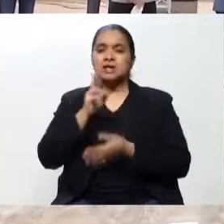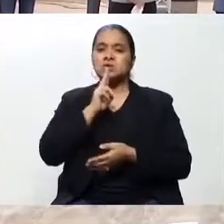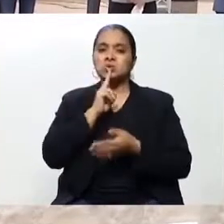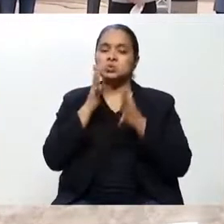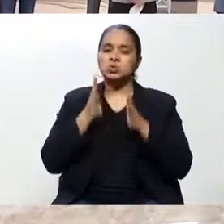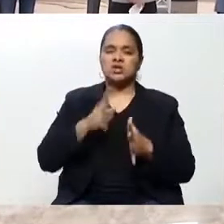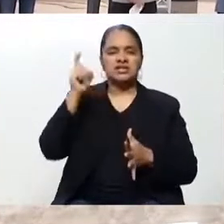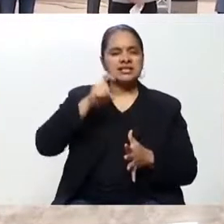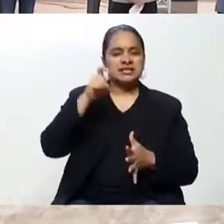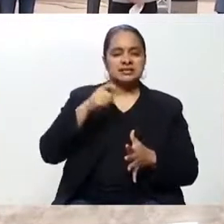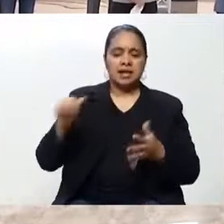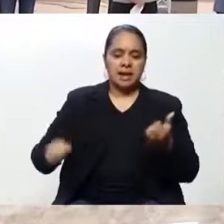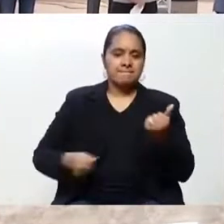aporte.